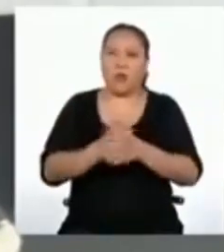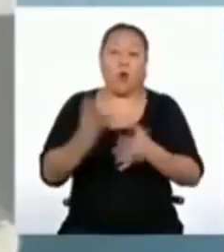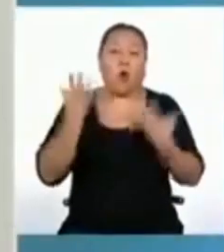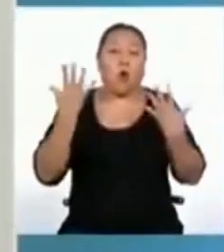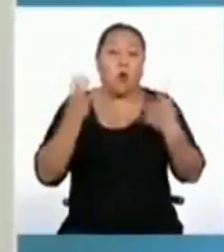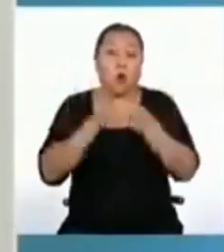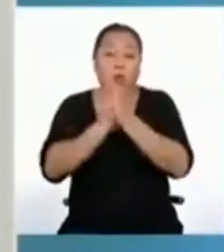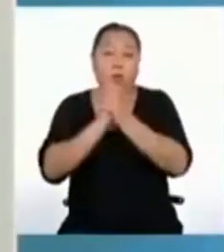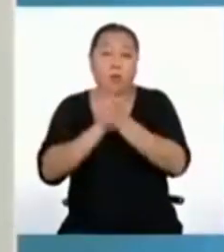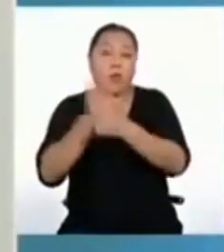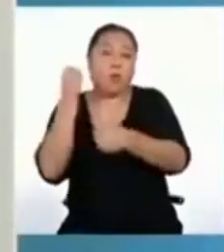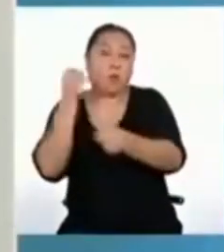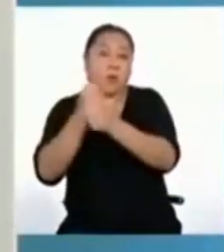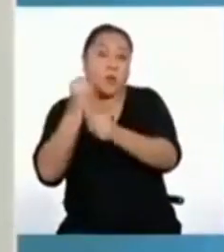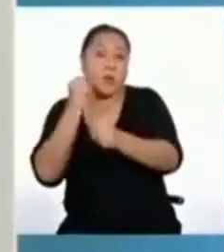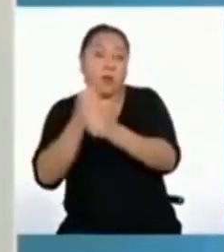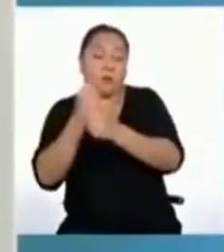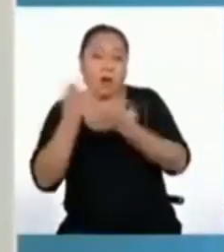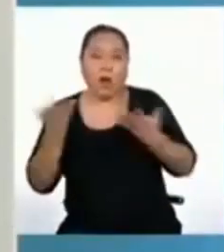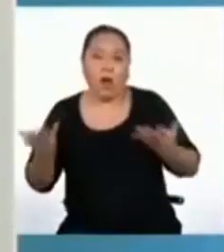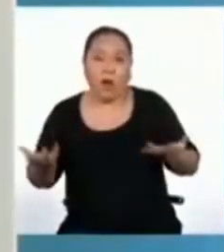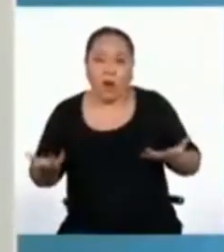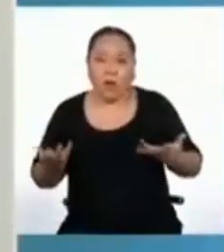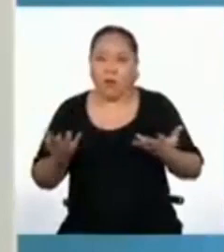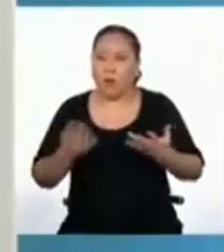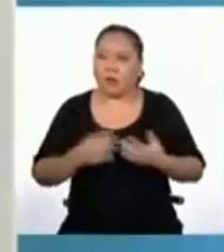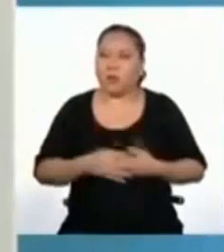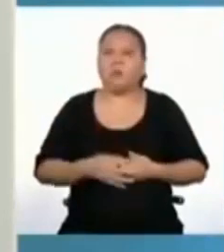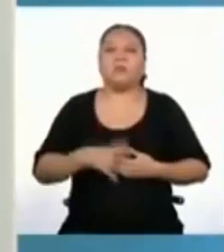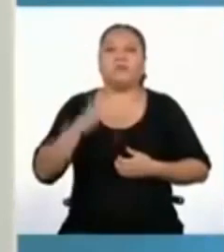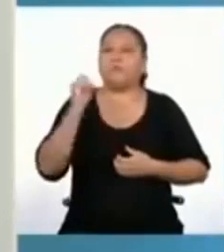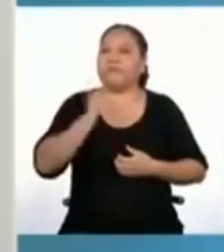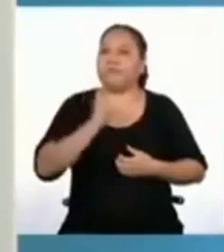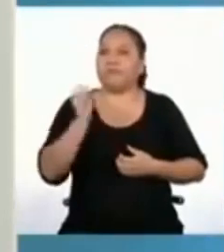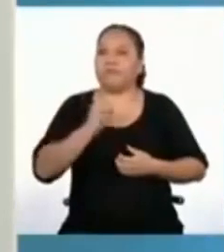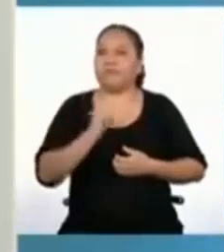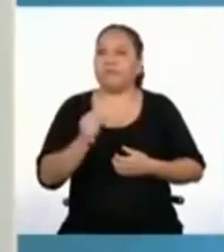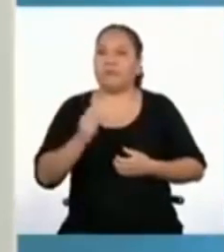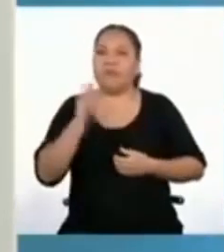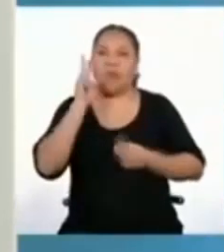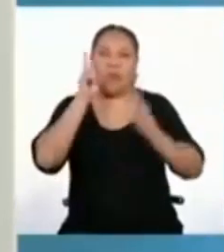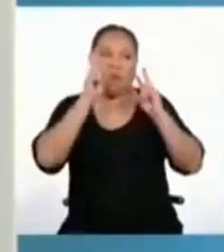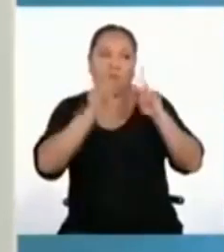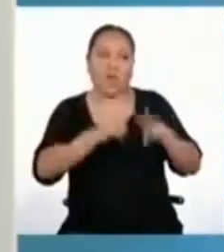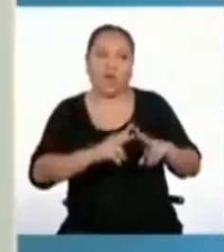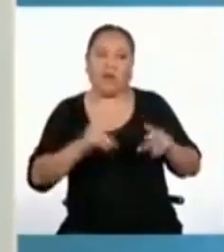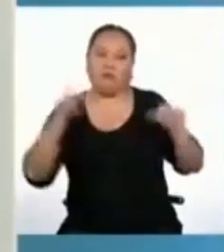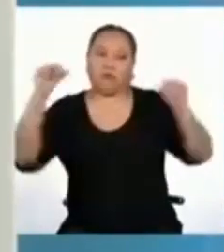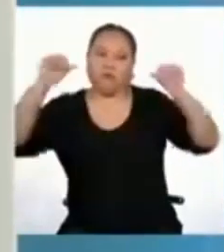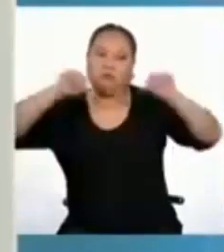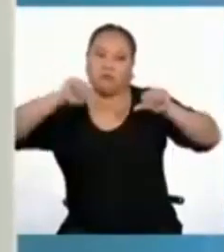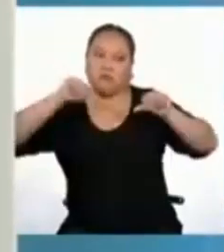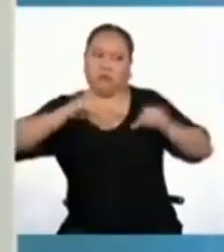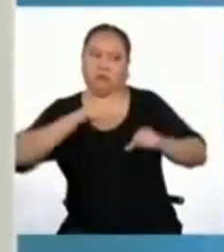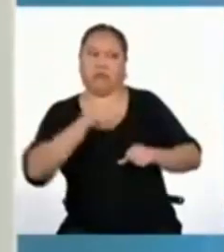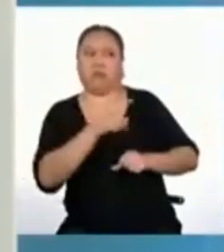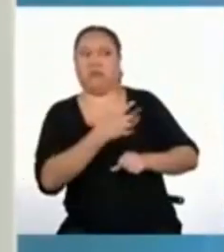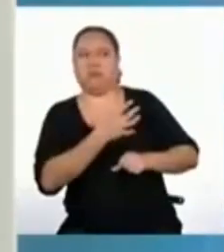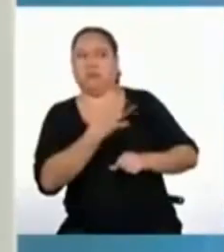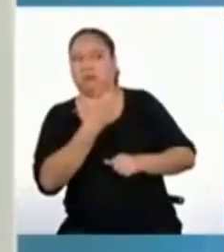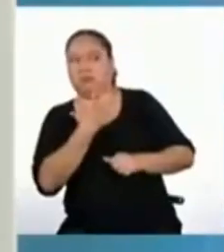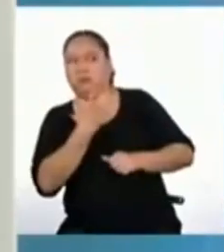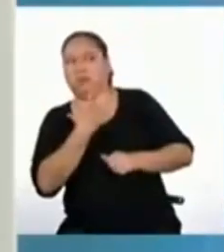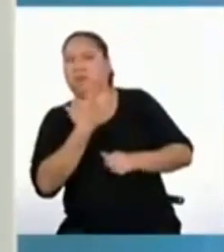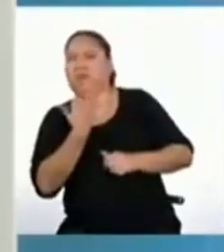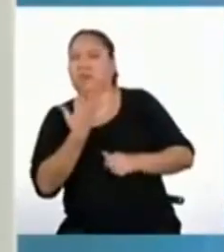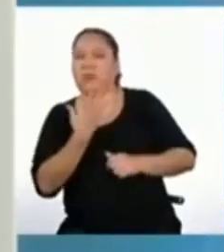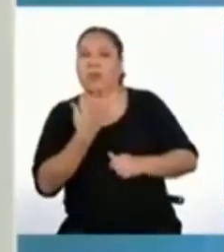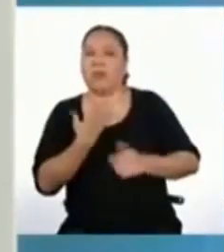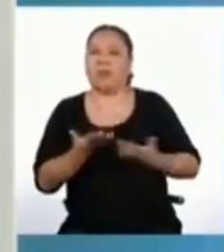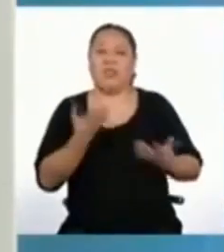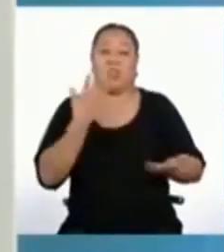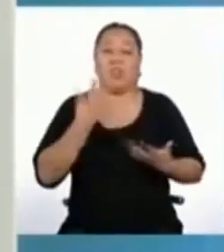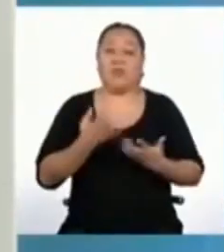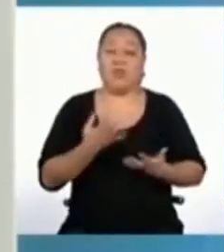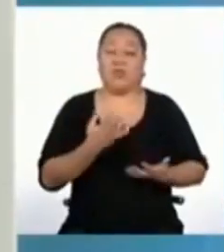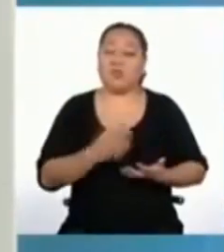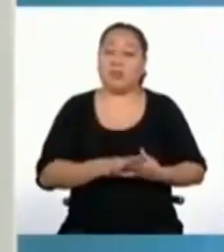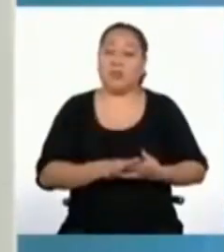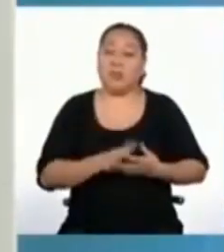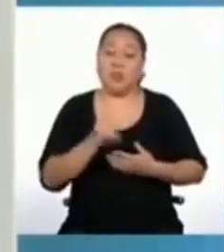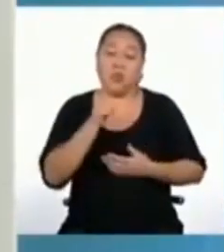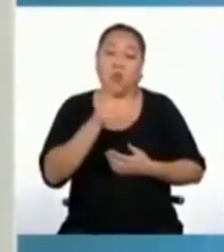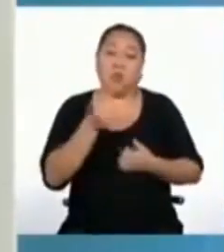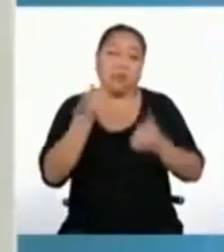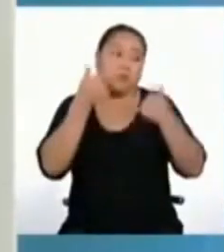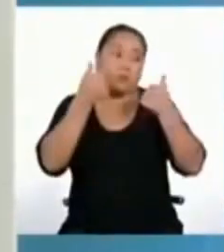de trabajo. Claro, puedes generar una impresión negativa y seguro errada de ti misma